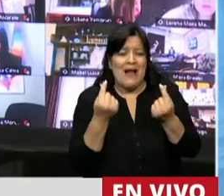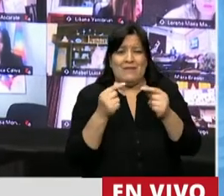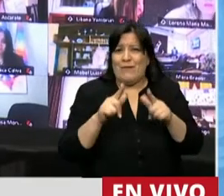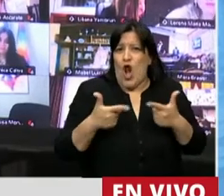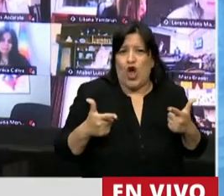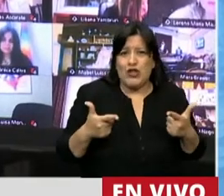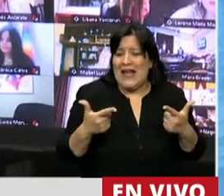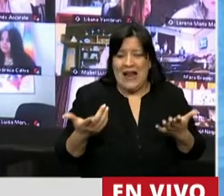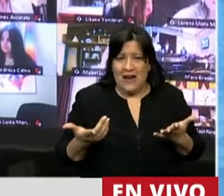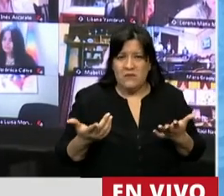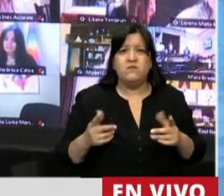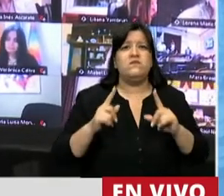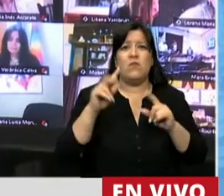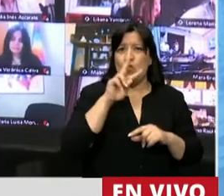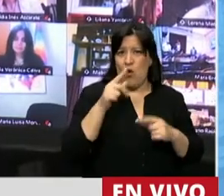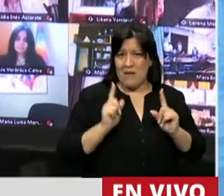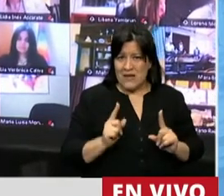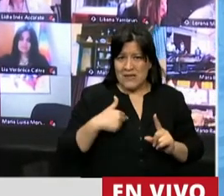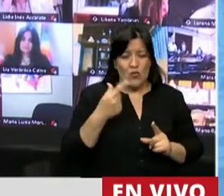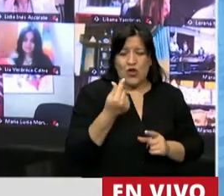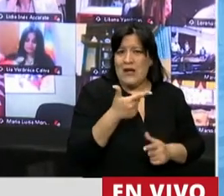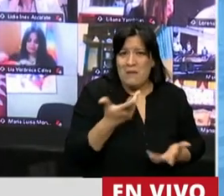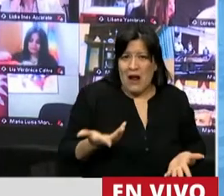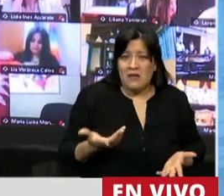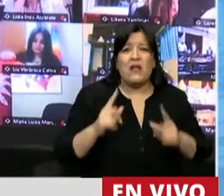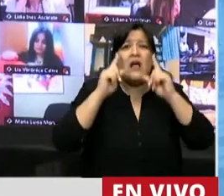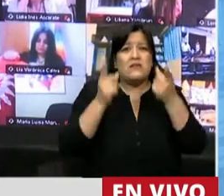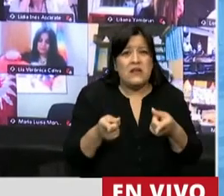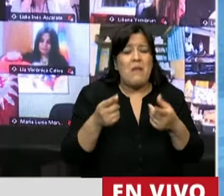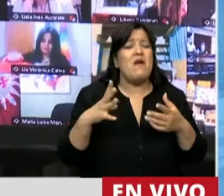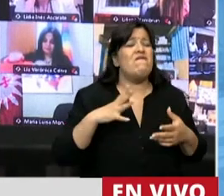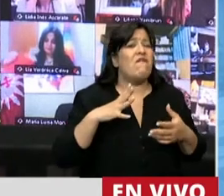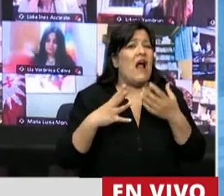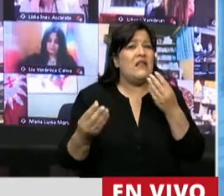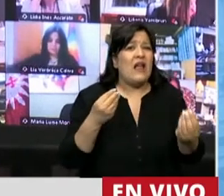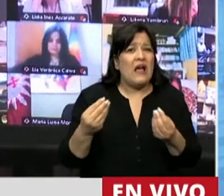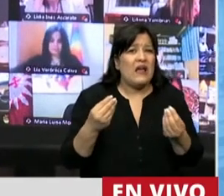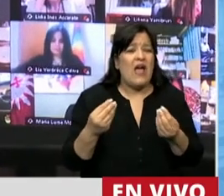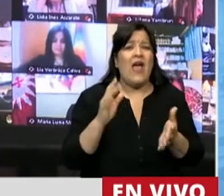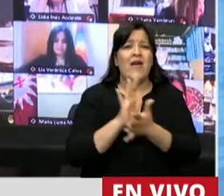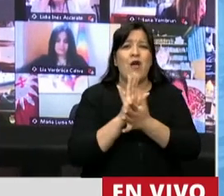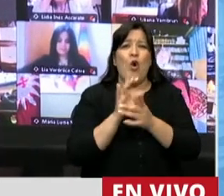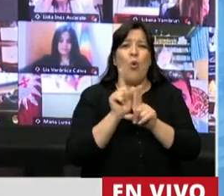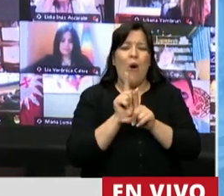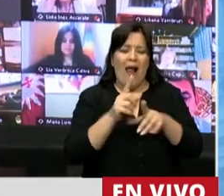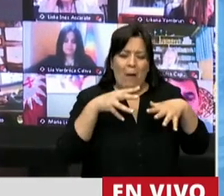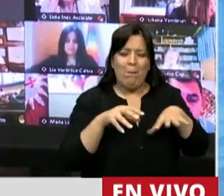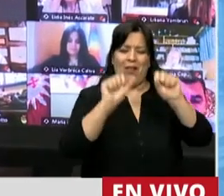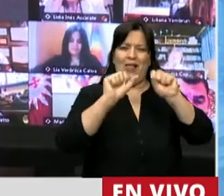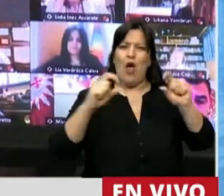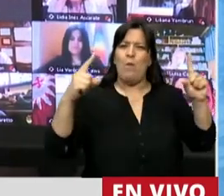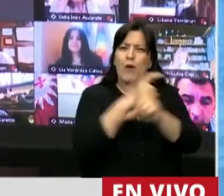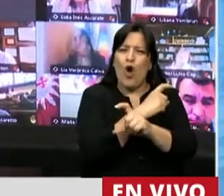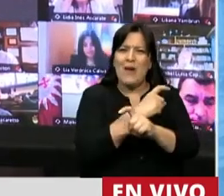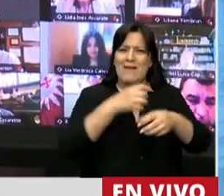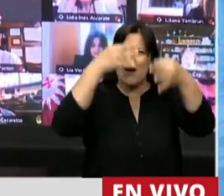y sobre todo, y esto es muy importante, por la falta de identificación del problema que se